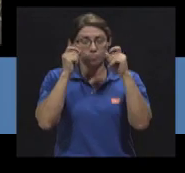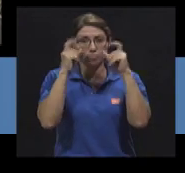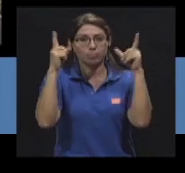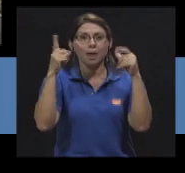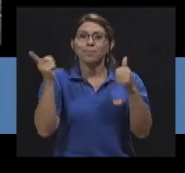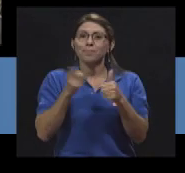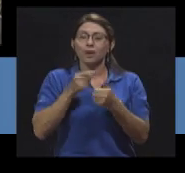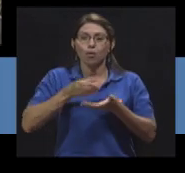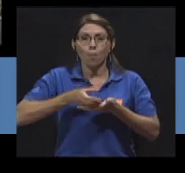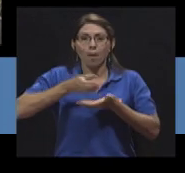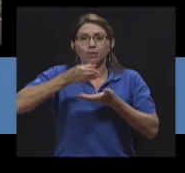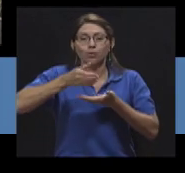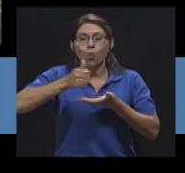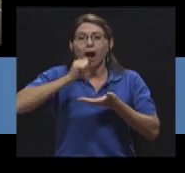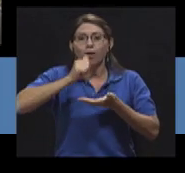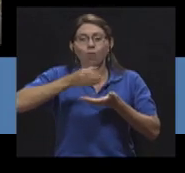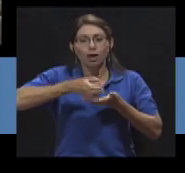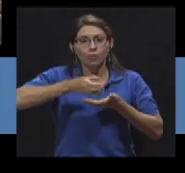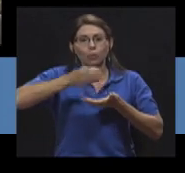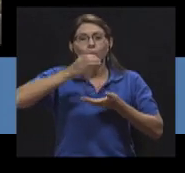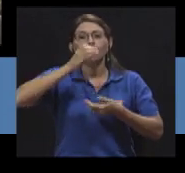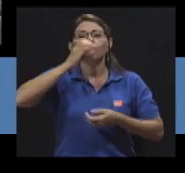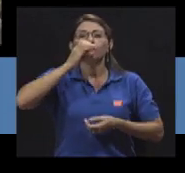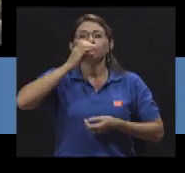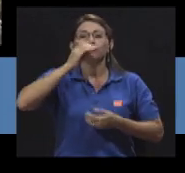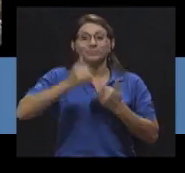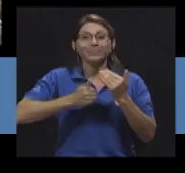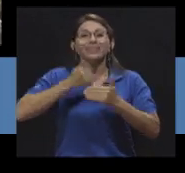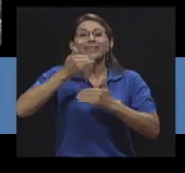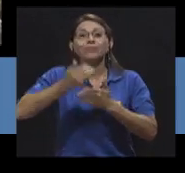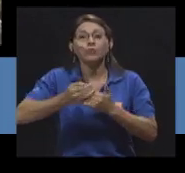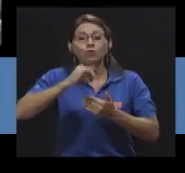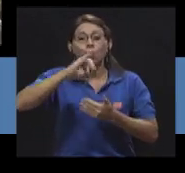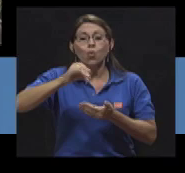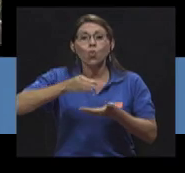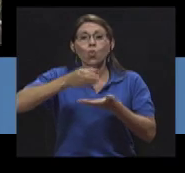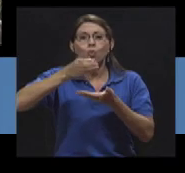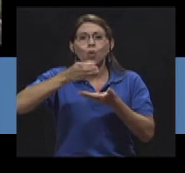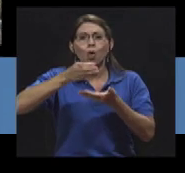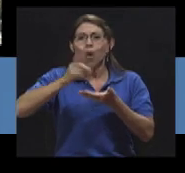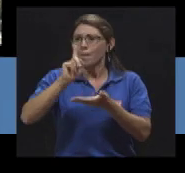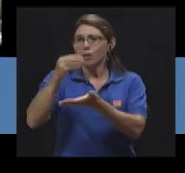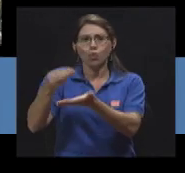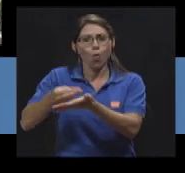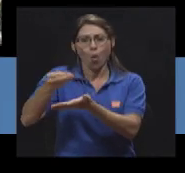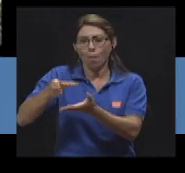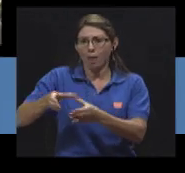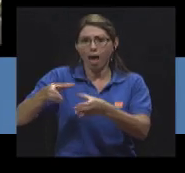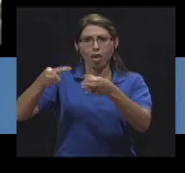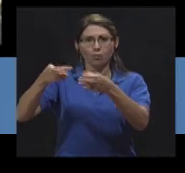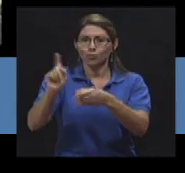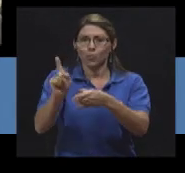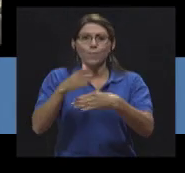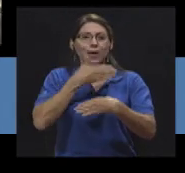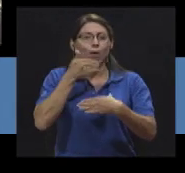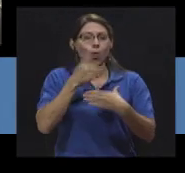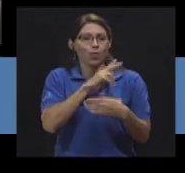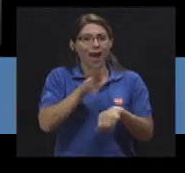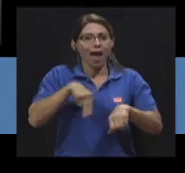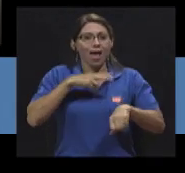con agua y después de eso, tal vez un jugo natural, que no sea ningún jugo comprado, sino hecho en casa.